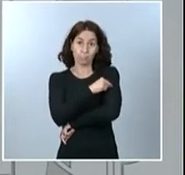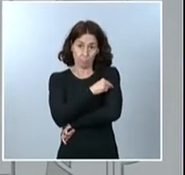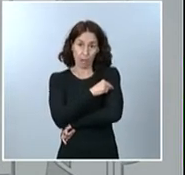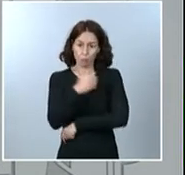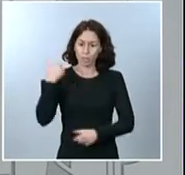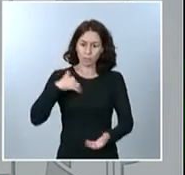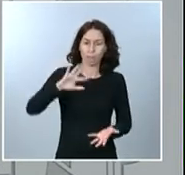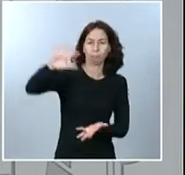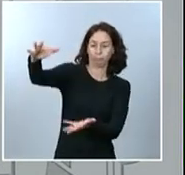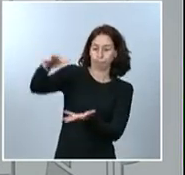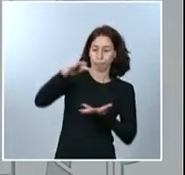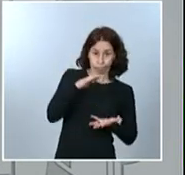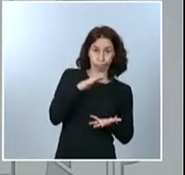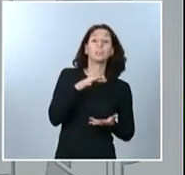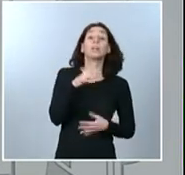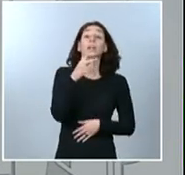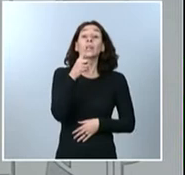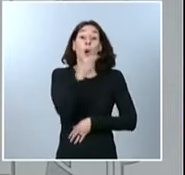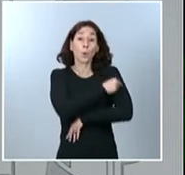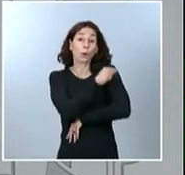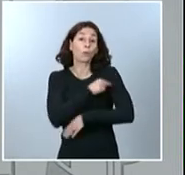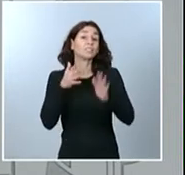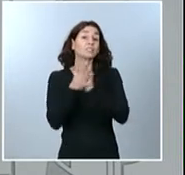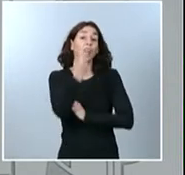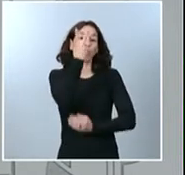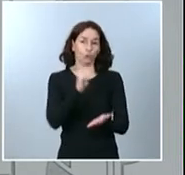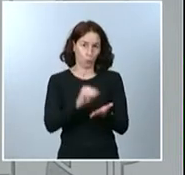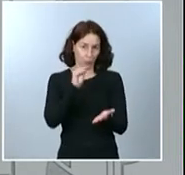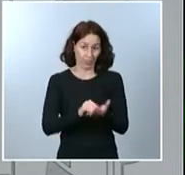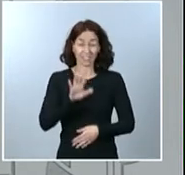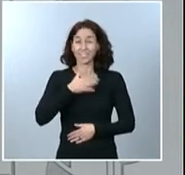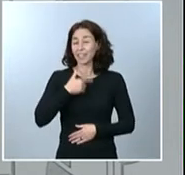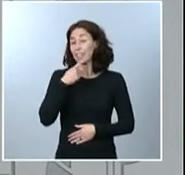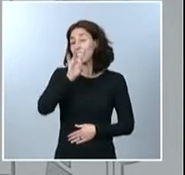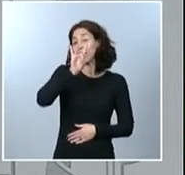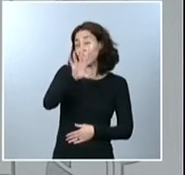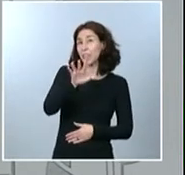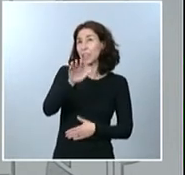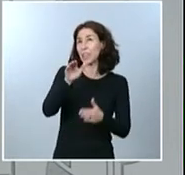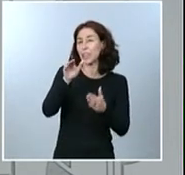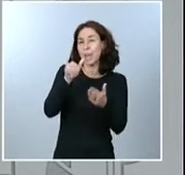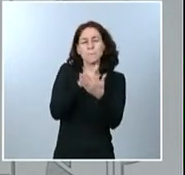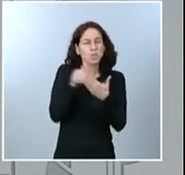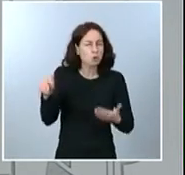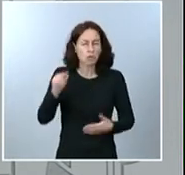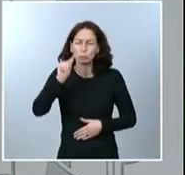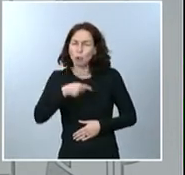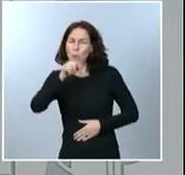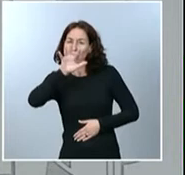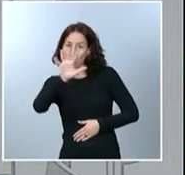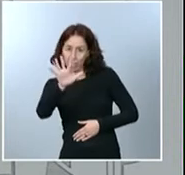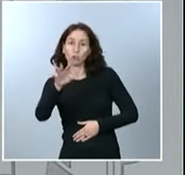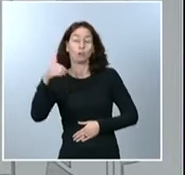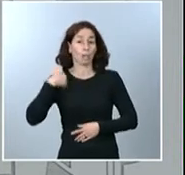la vacuna requiere dos dosis, estaríamos hablando de más de 15,5 millones de inmunizaciones. Esta